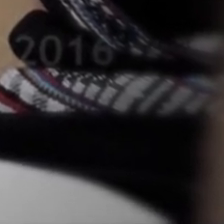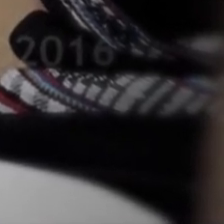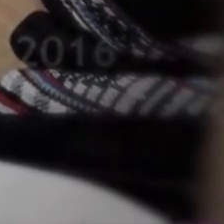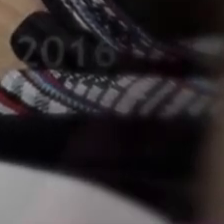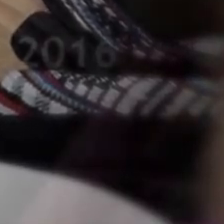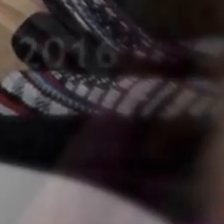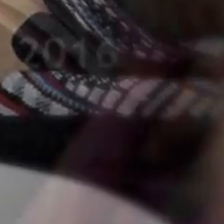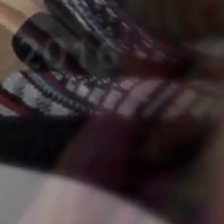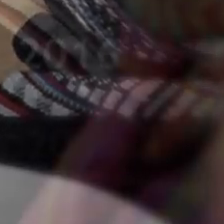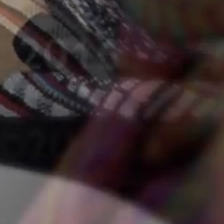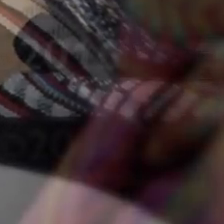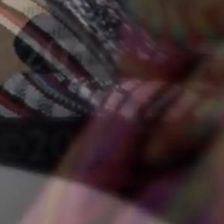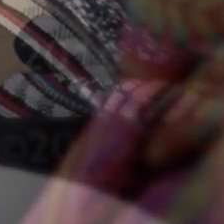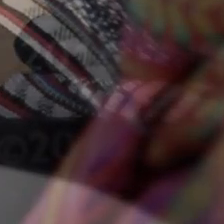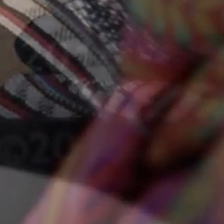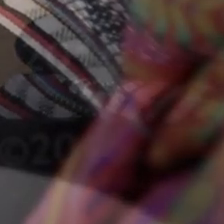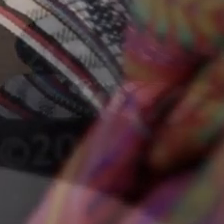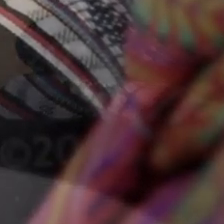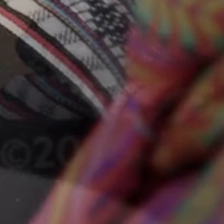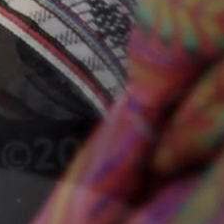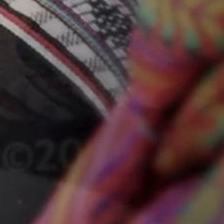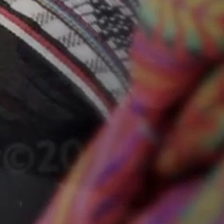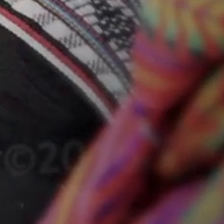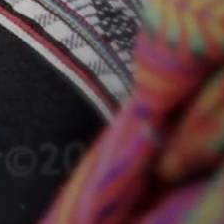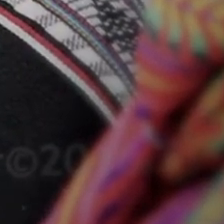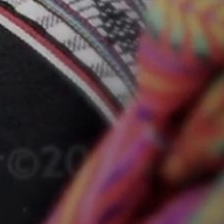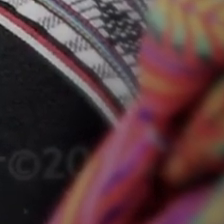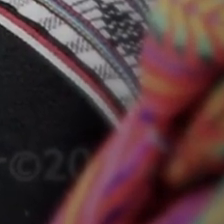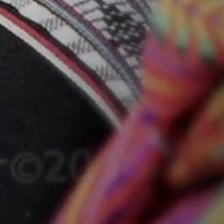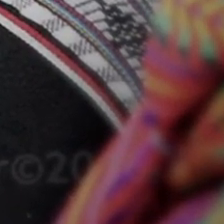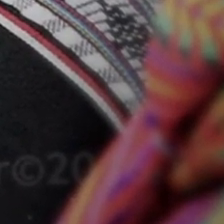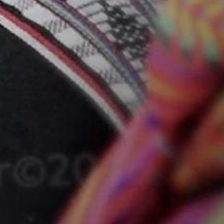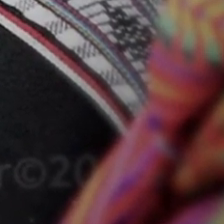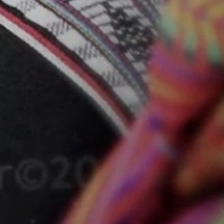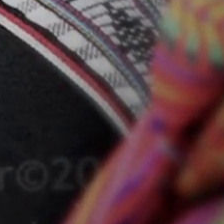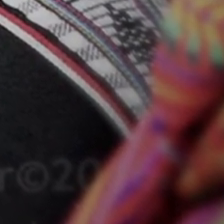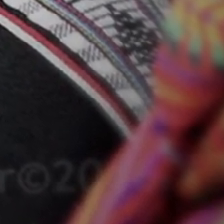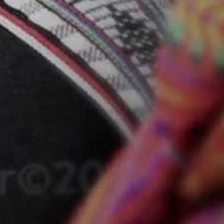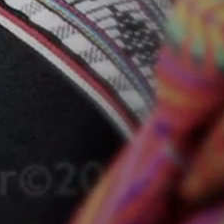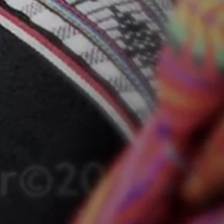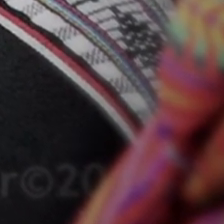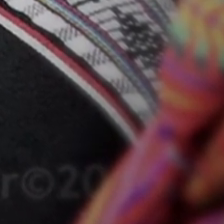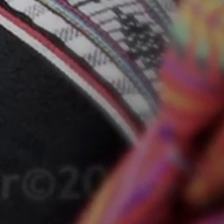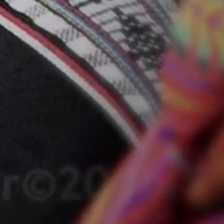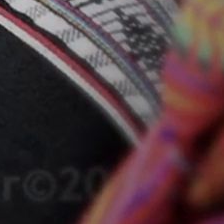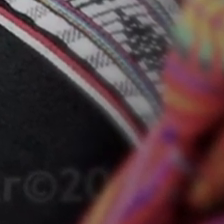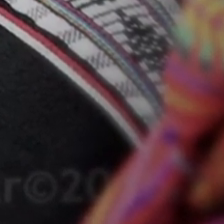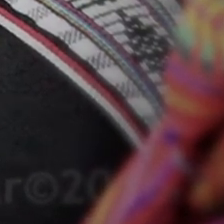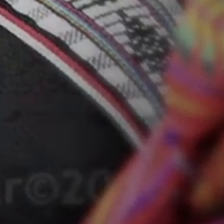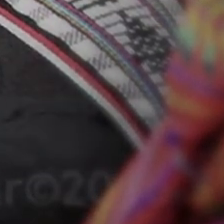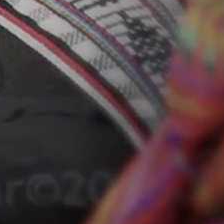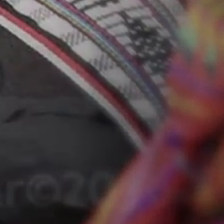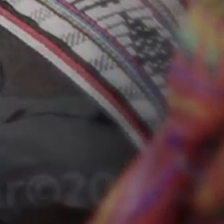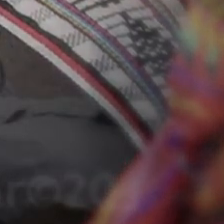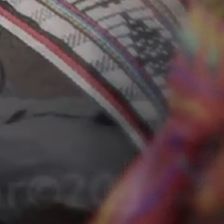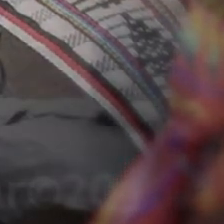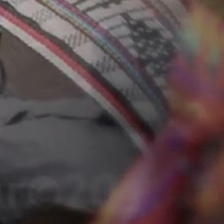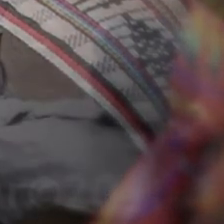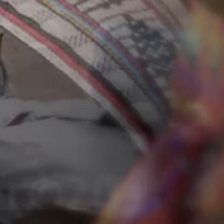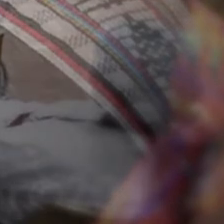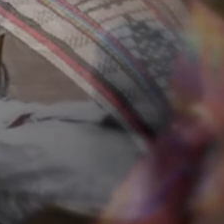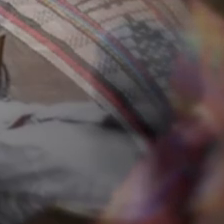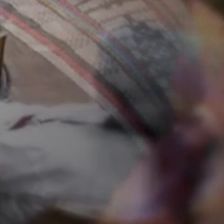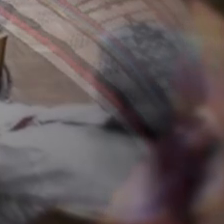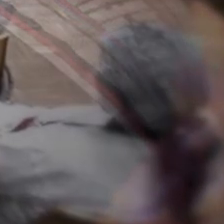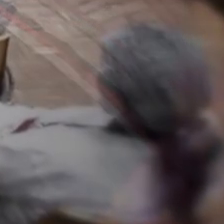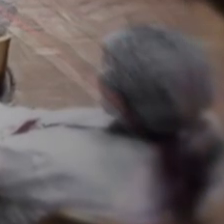iniciando con el juicio el 1 de febrero y obteniendo una sentencia condenatoria el 26 de febrero, pues para las mujeres ha